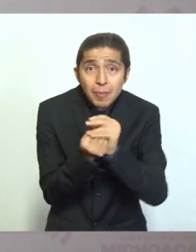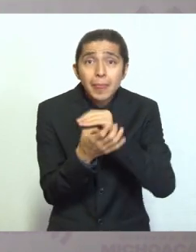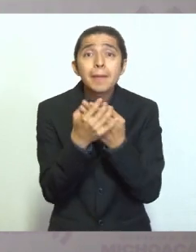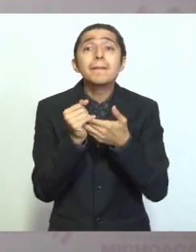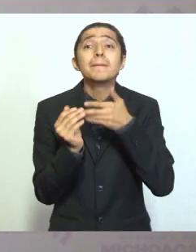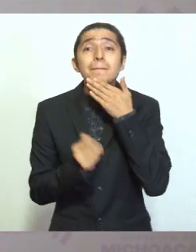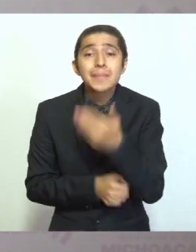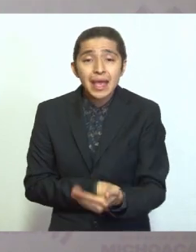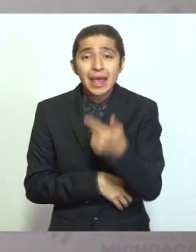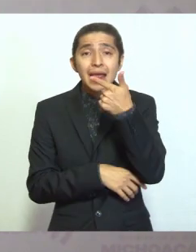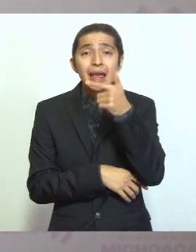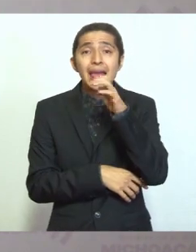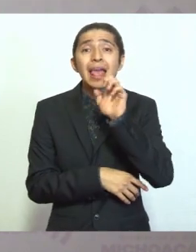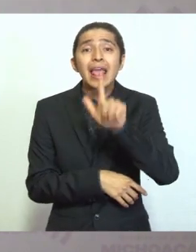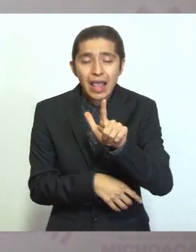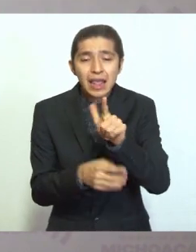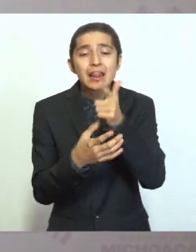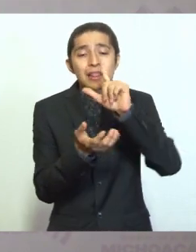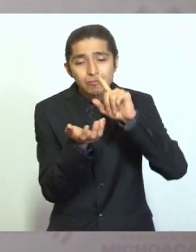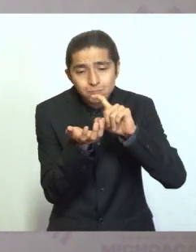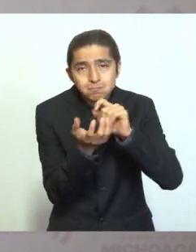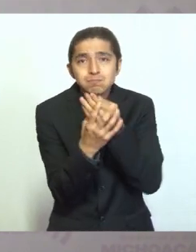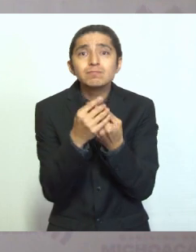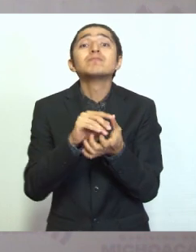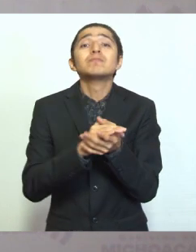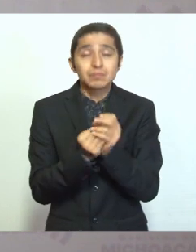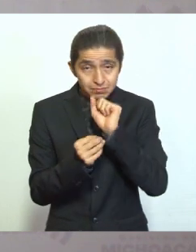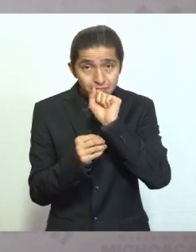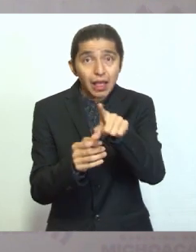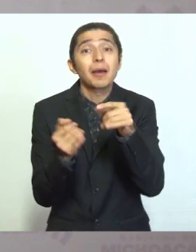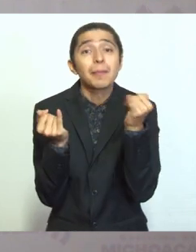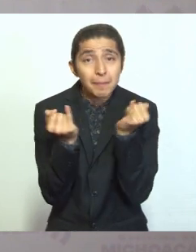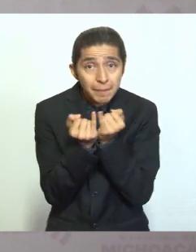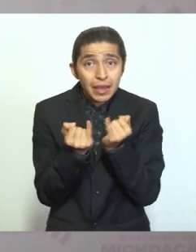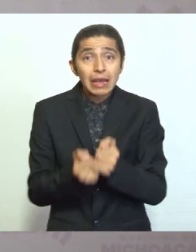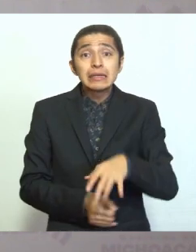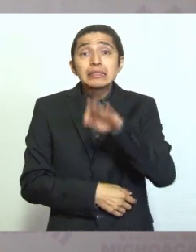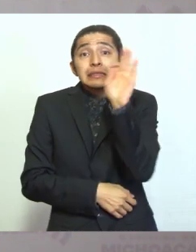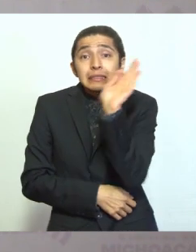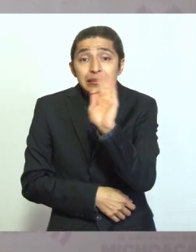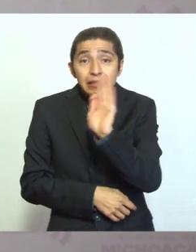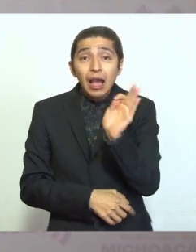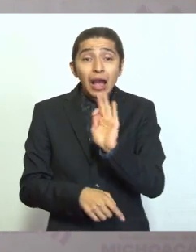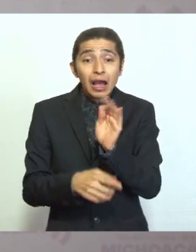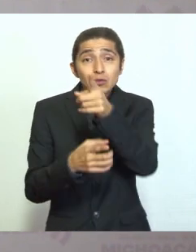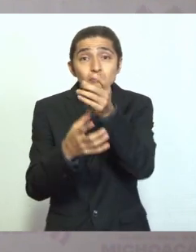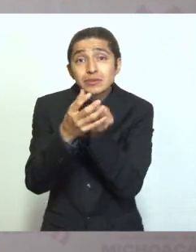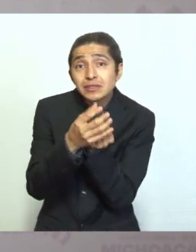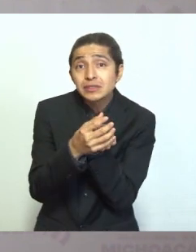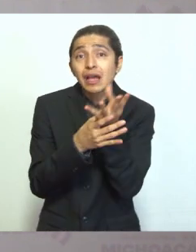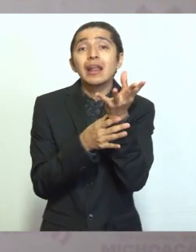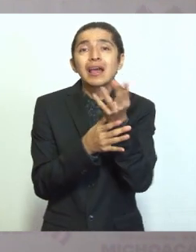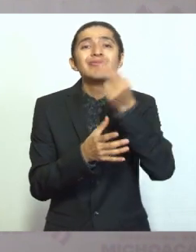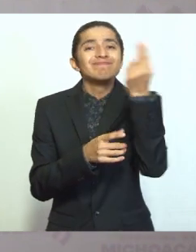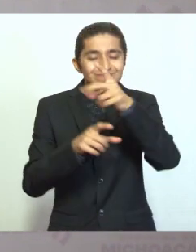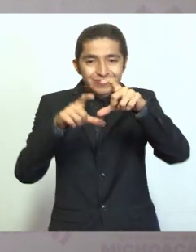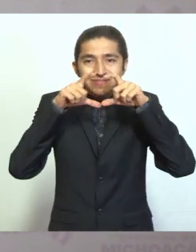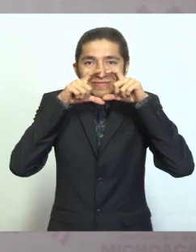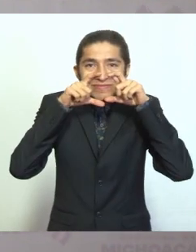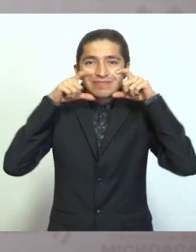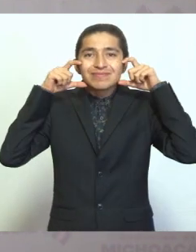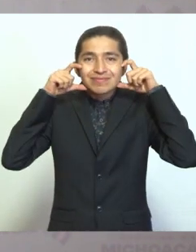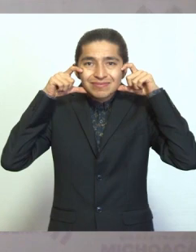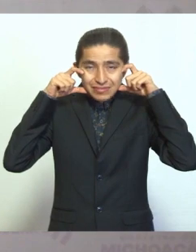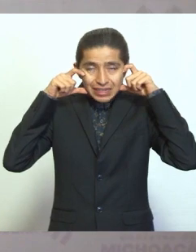usan gel antibacterial y si tienen que salir, hay que usar el cubrebocas, así como lo